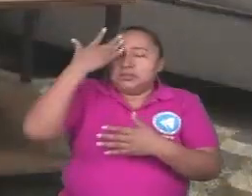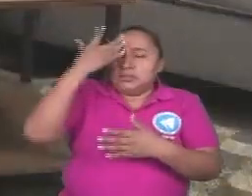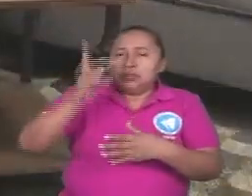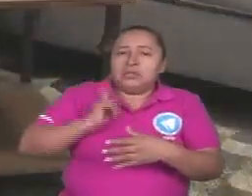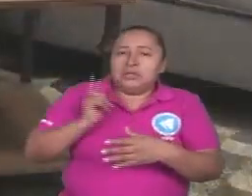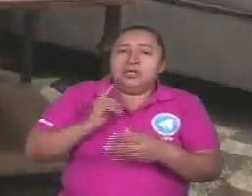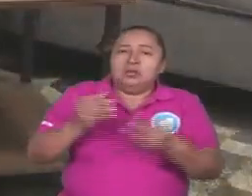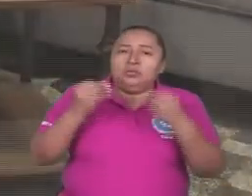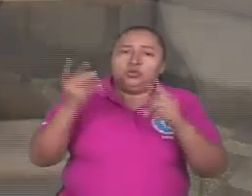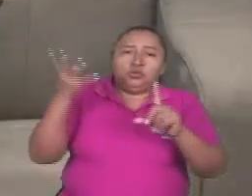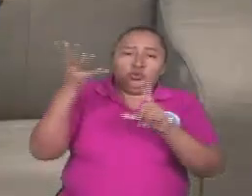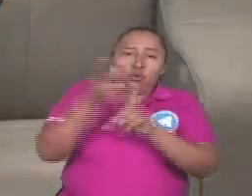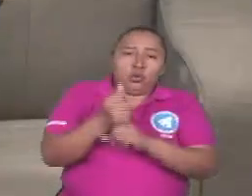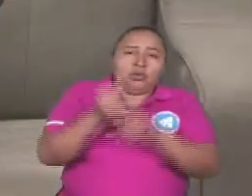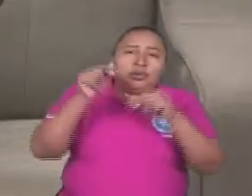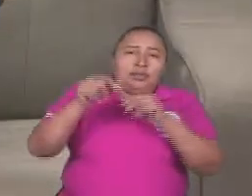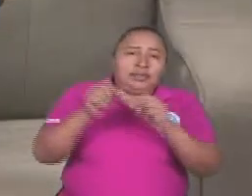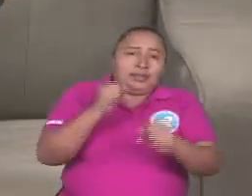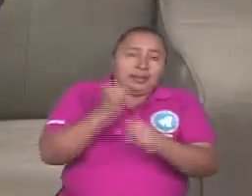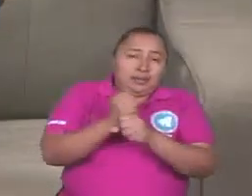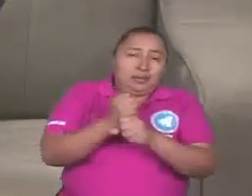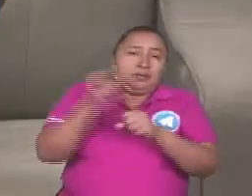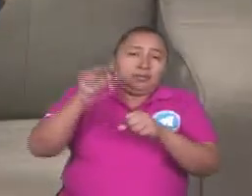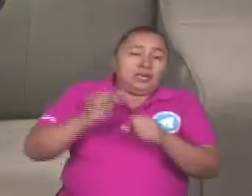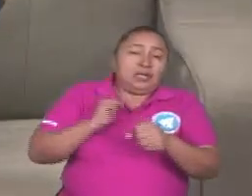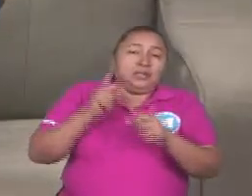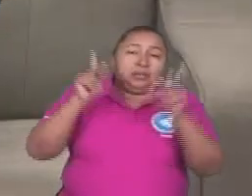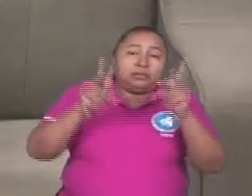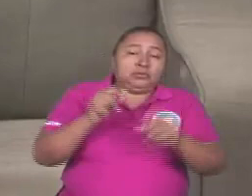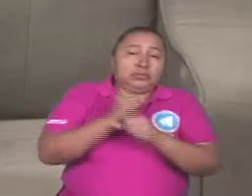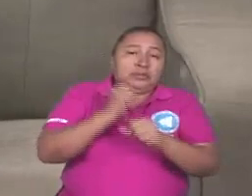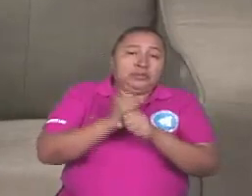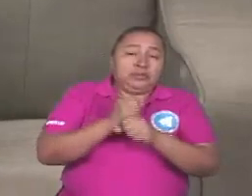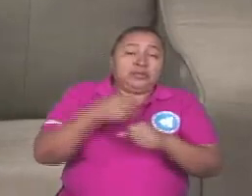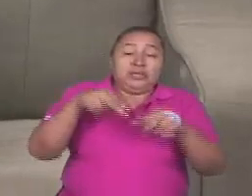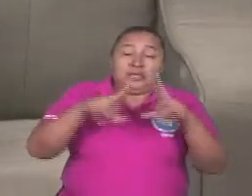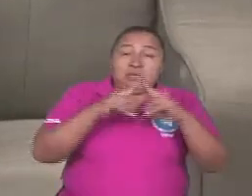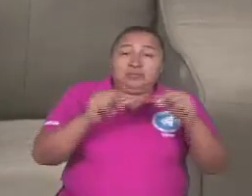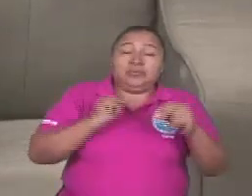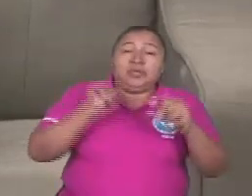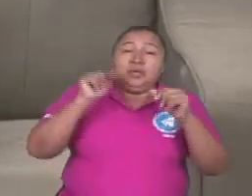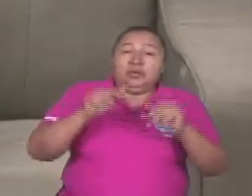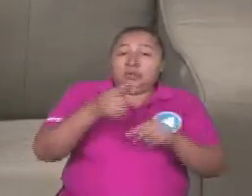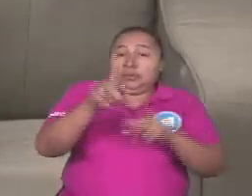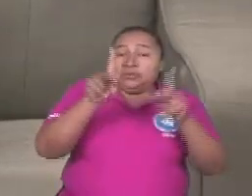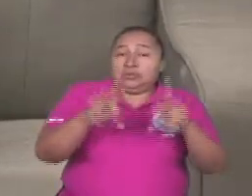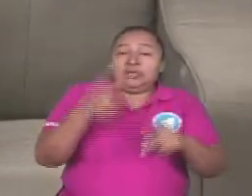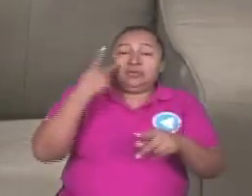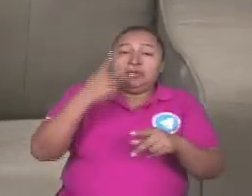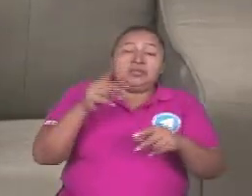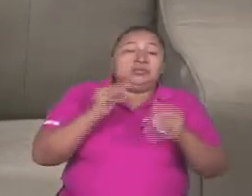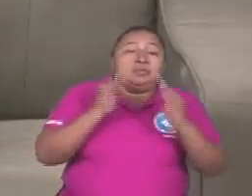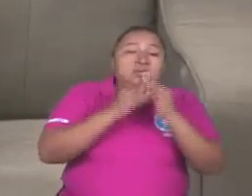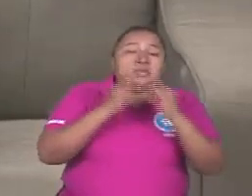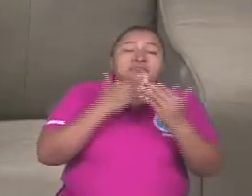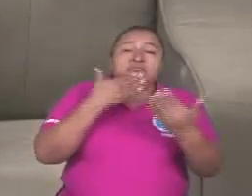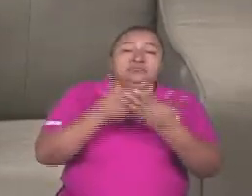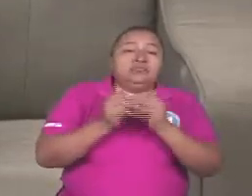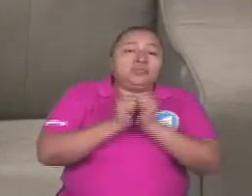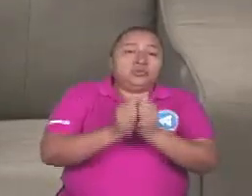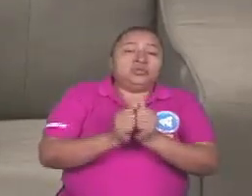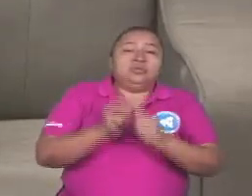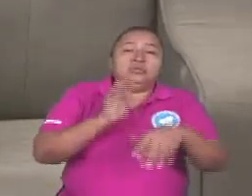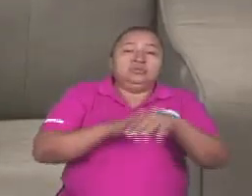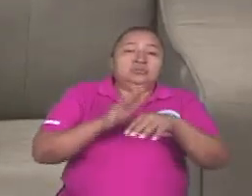también muchos logros en este año para la clase trabajadora de nuestro país. A usted que está en su hogar, le agradecemos su compañía y le